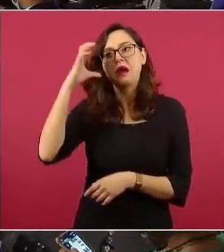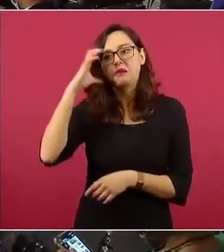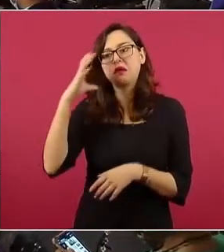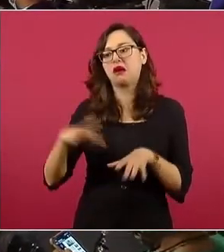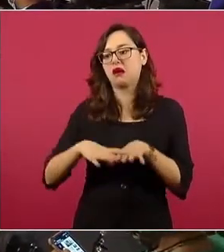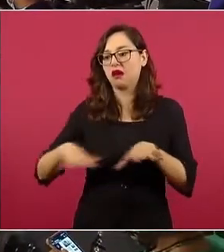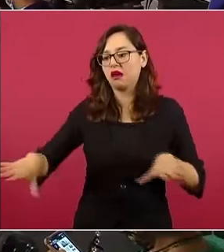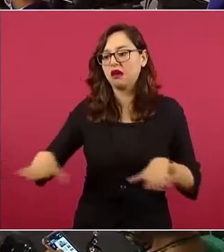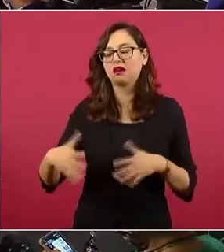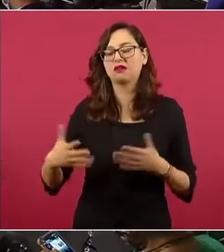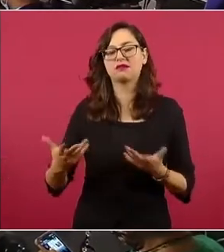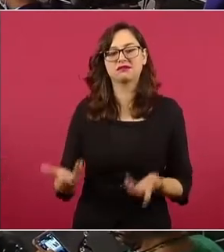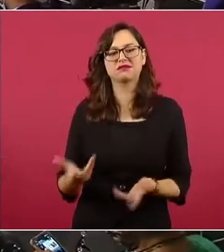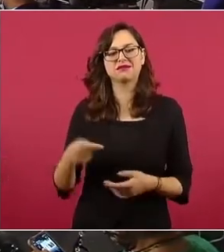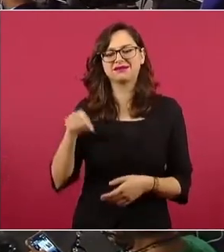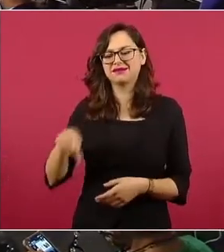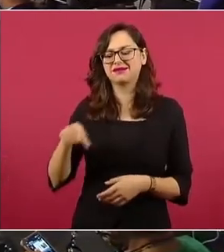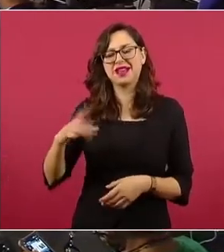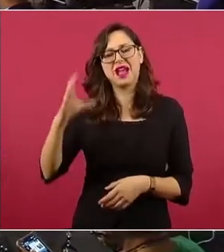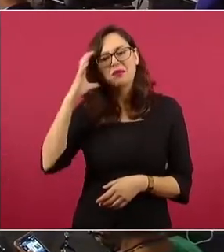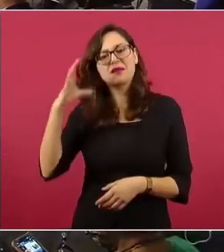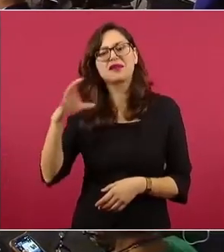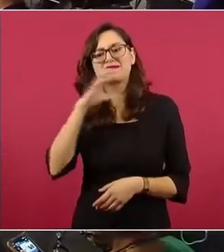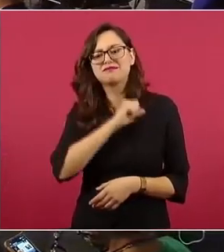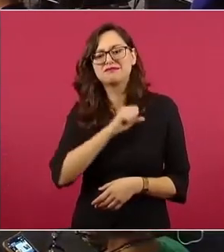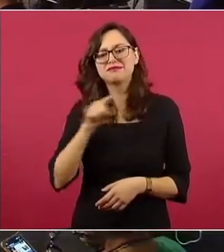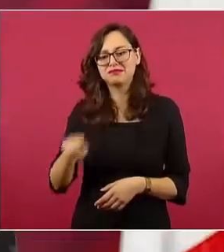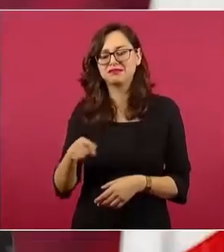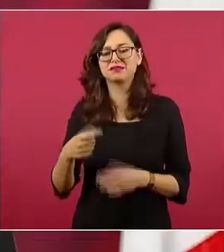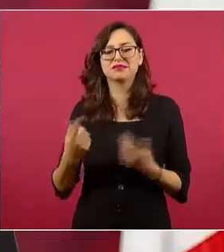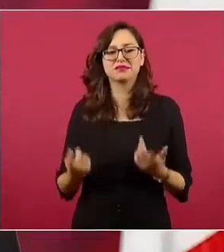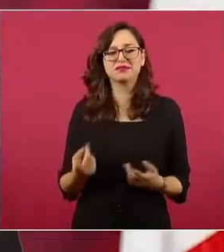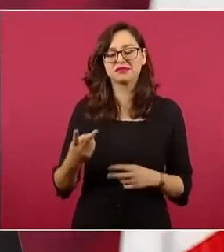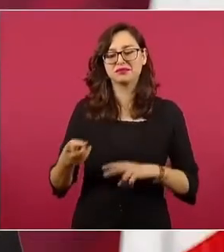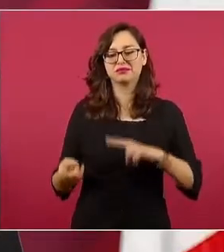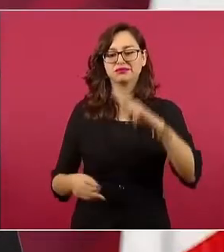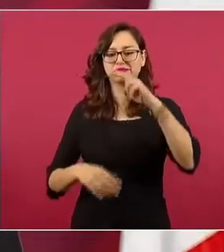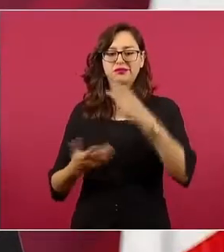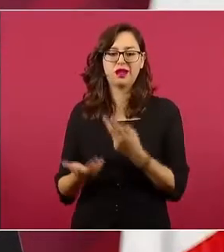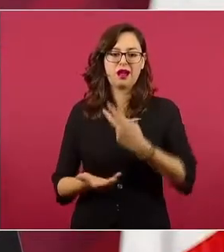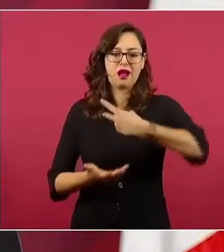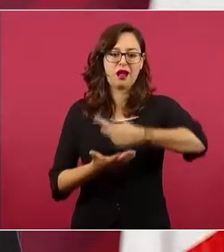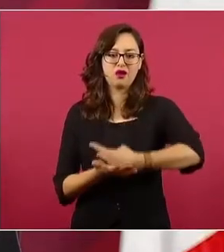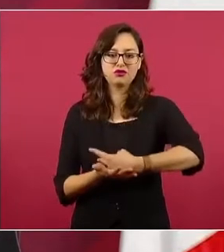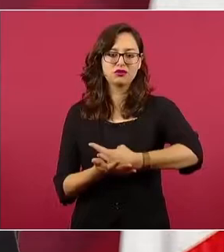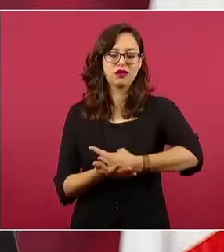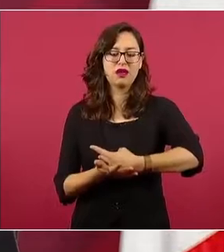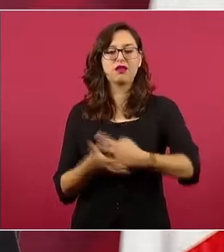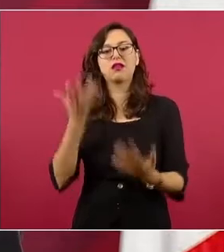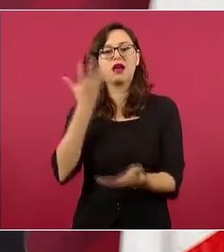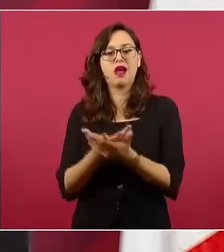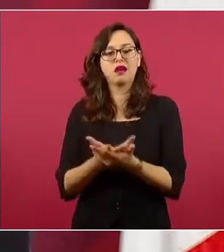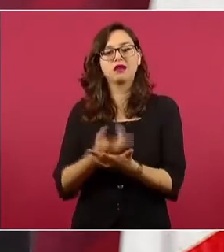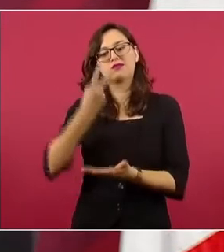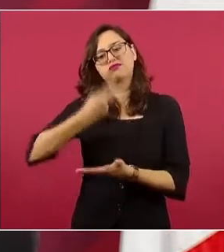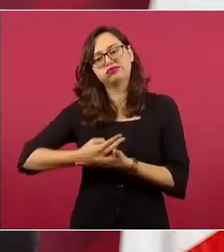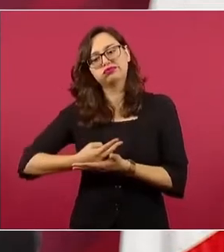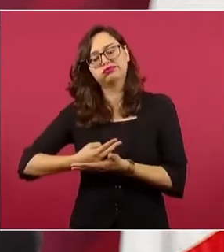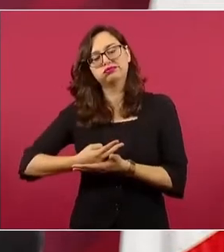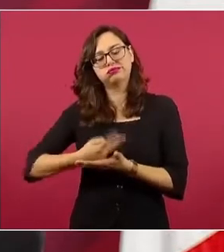y hablaban de las camas calientes, porque se paraba uno a trabajar y